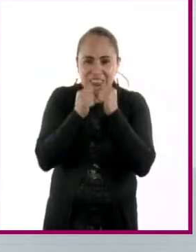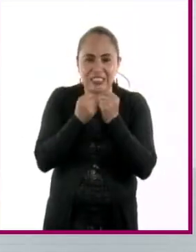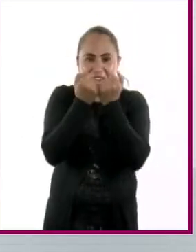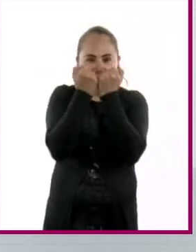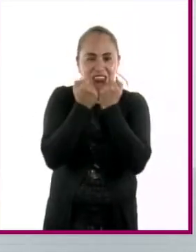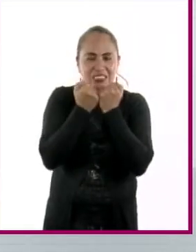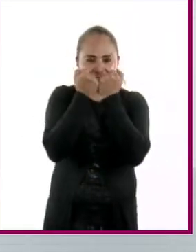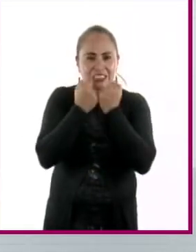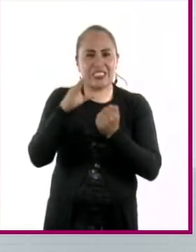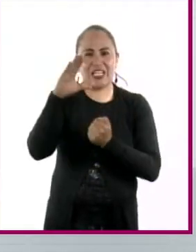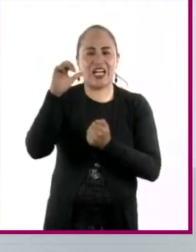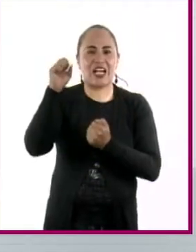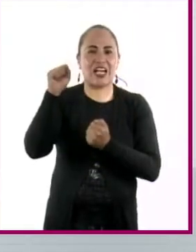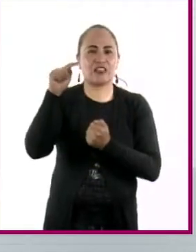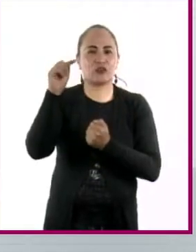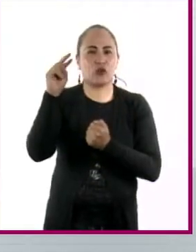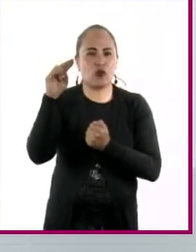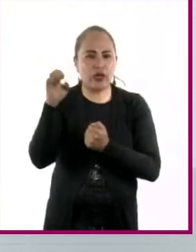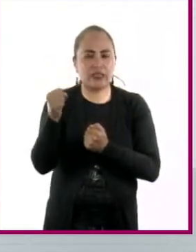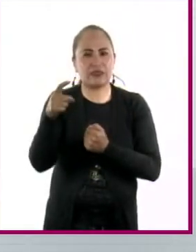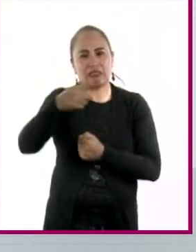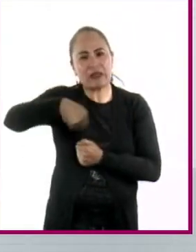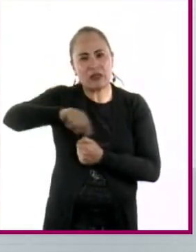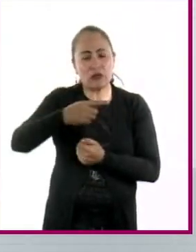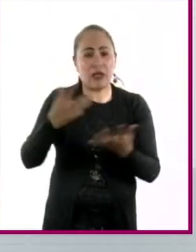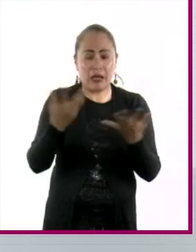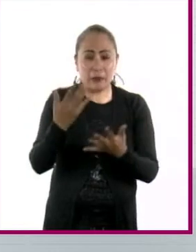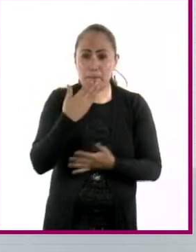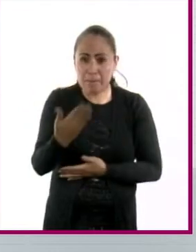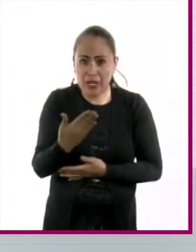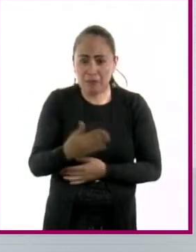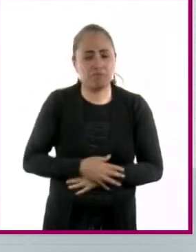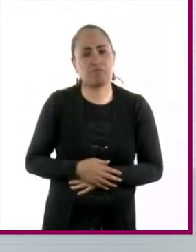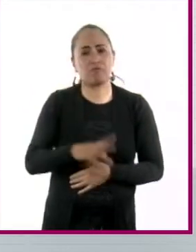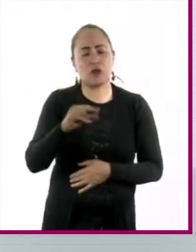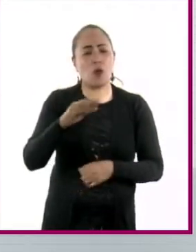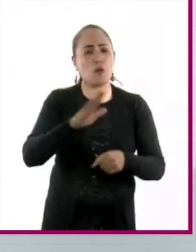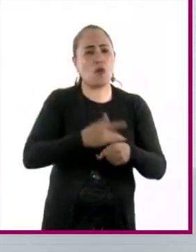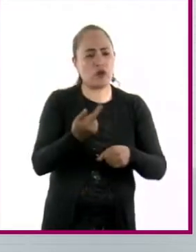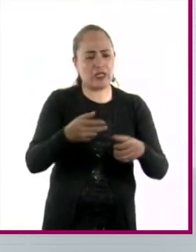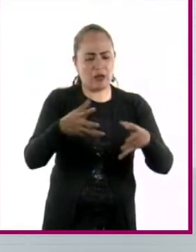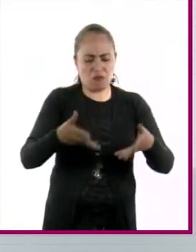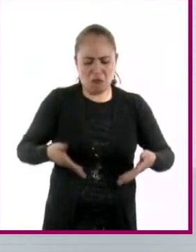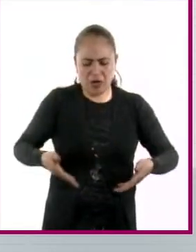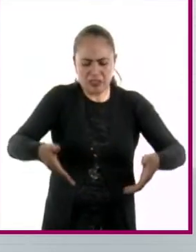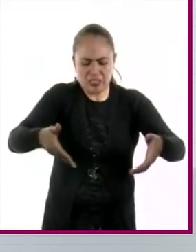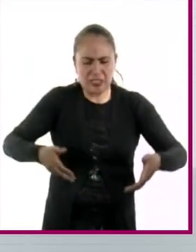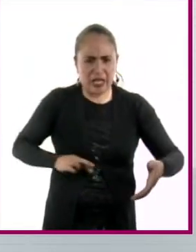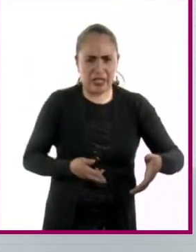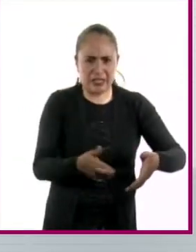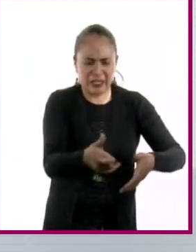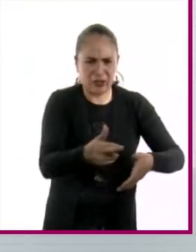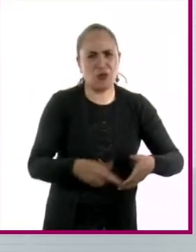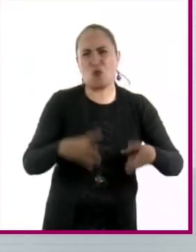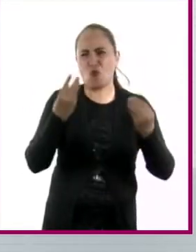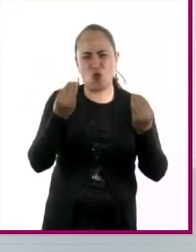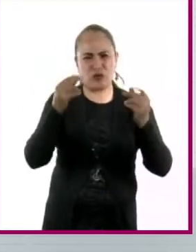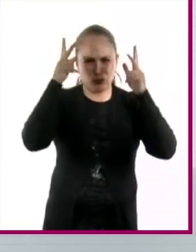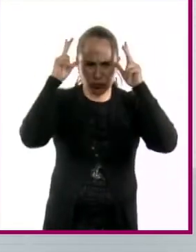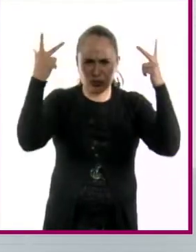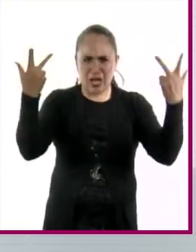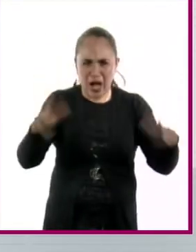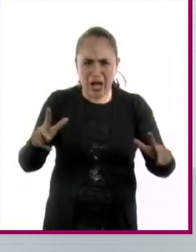ingeniería de los ríos porque estaban pisoteadas las orillas por demasiados alces y los